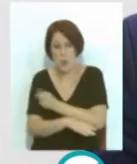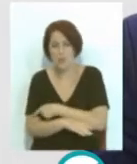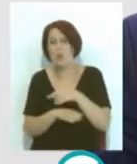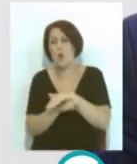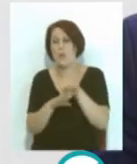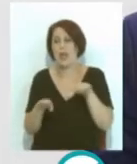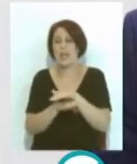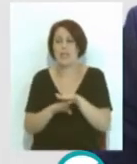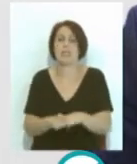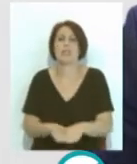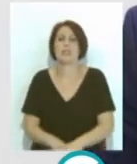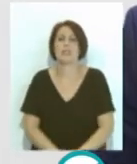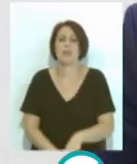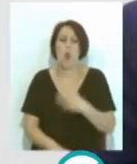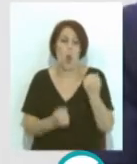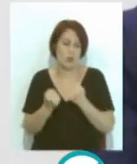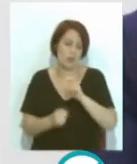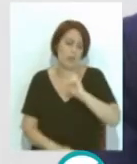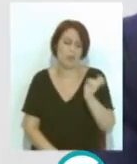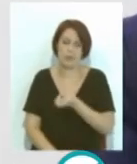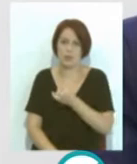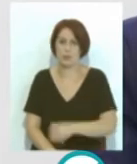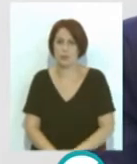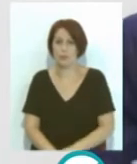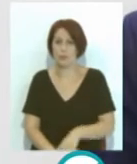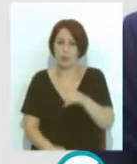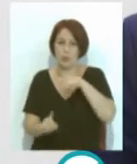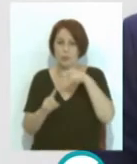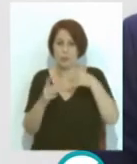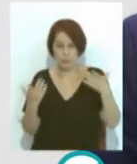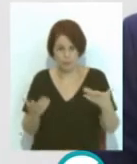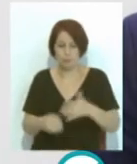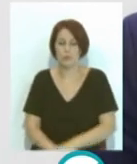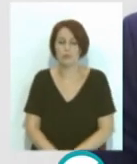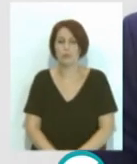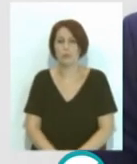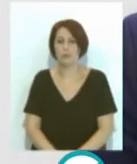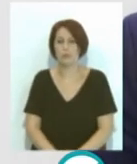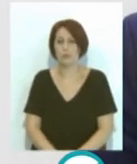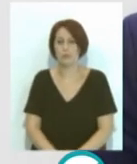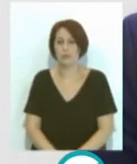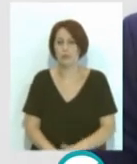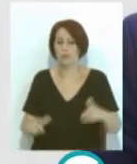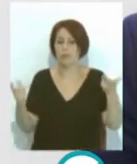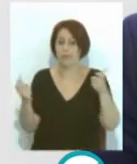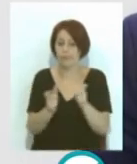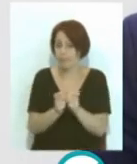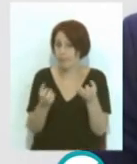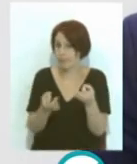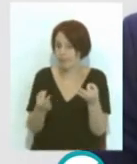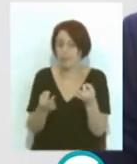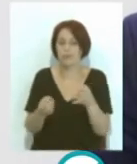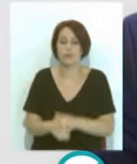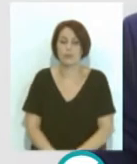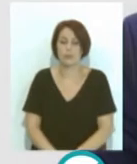playas, en coche, etc. Para intentar reducir no solo los humos